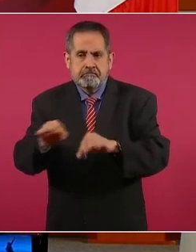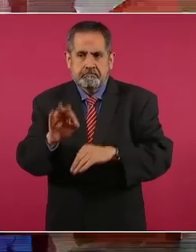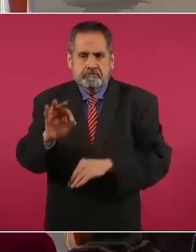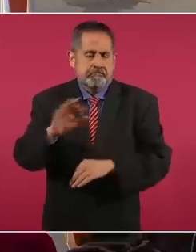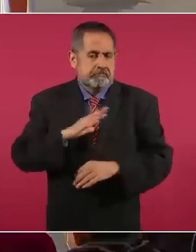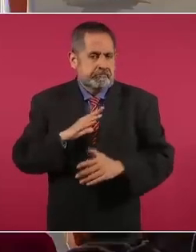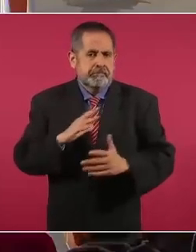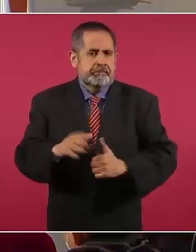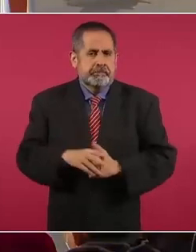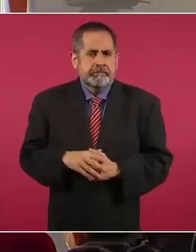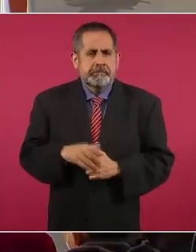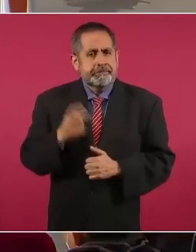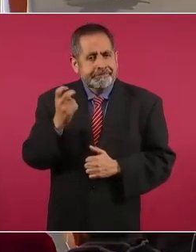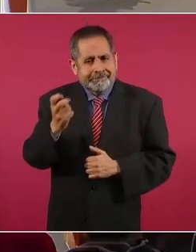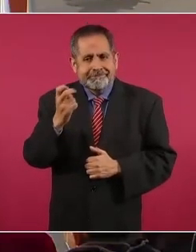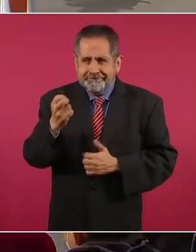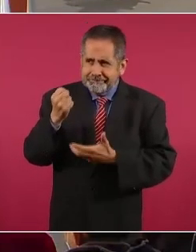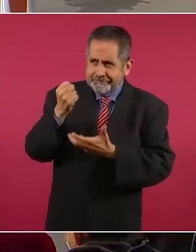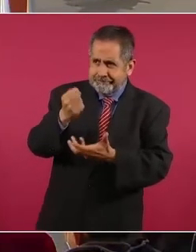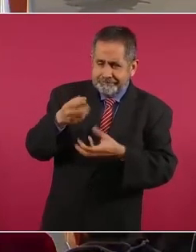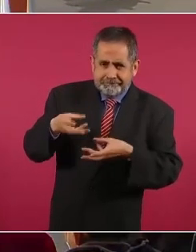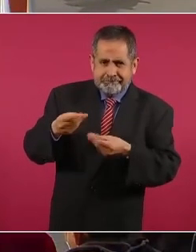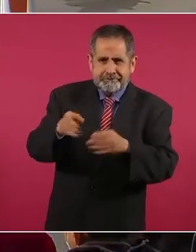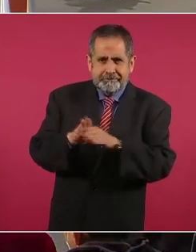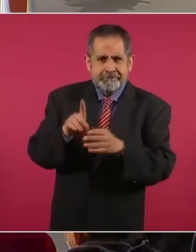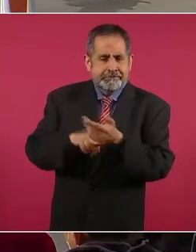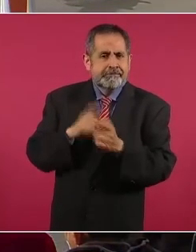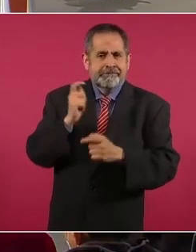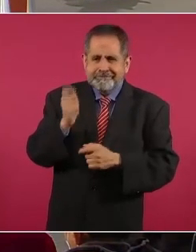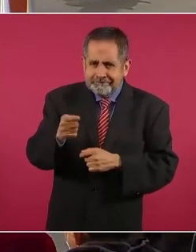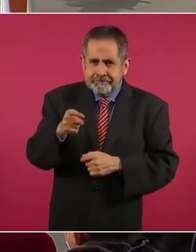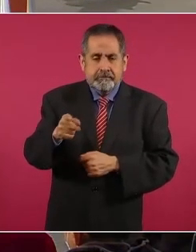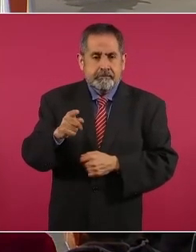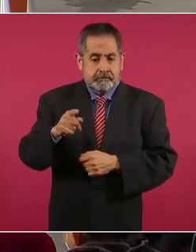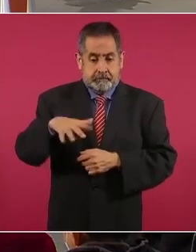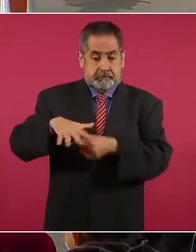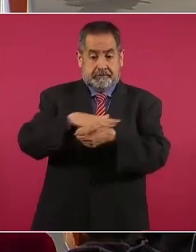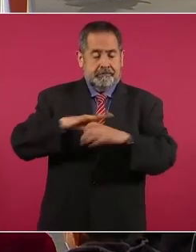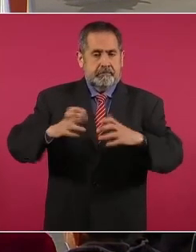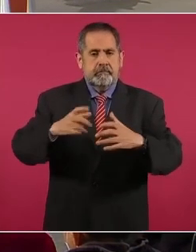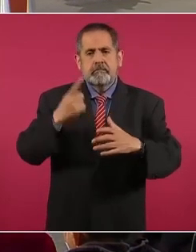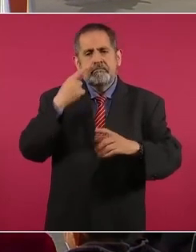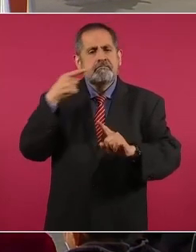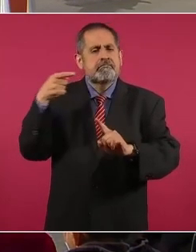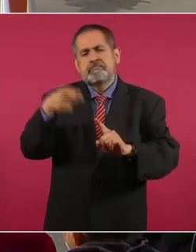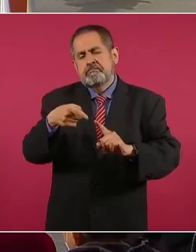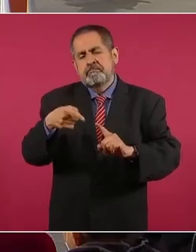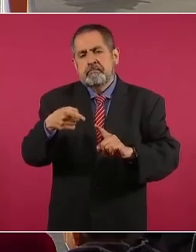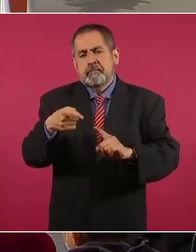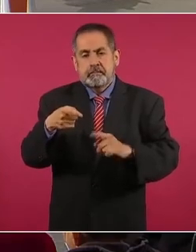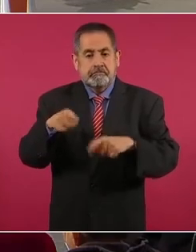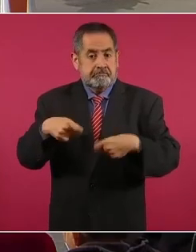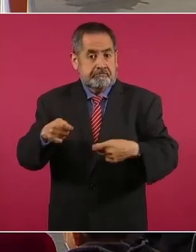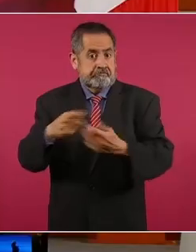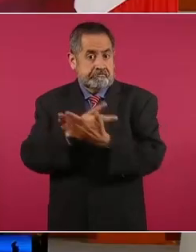Esto es lo que hemos ejercido en Choy, nada más para estos programas,